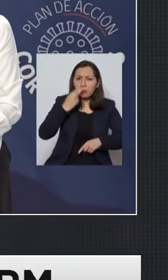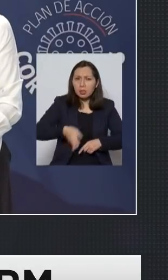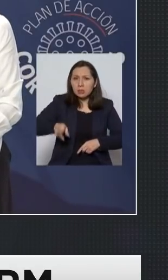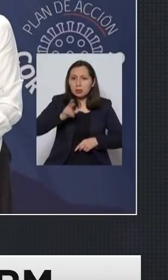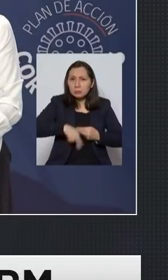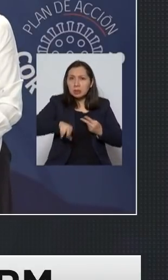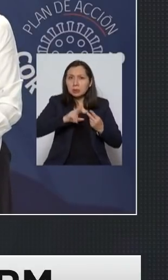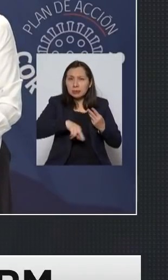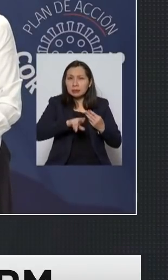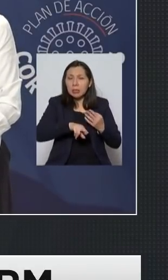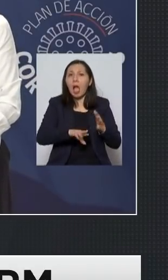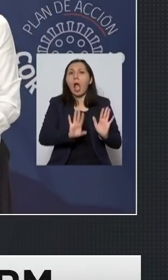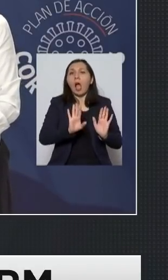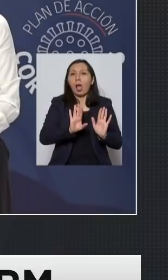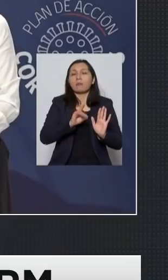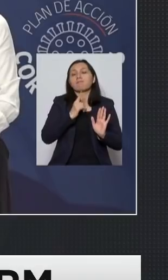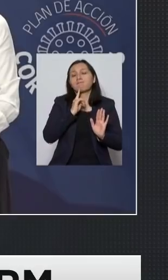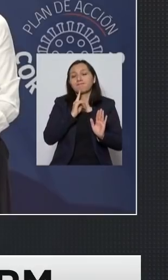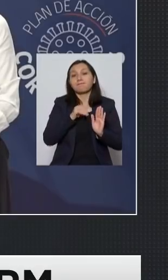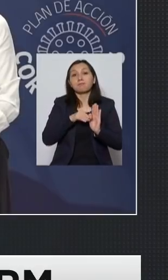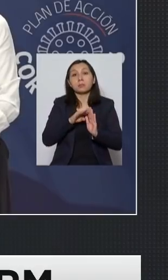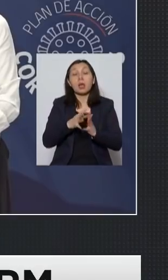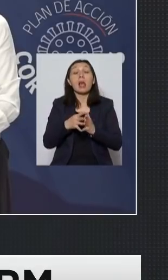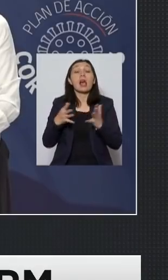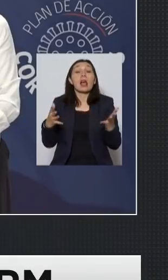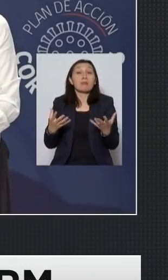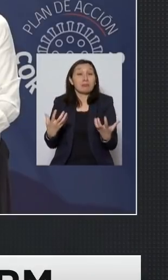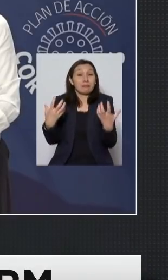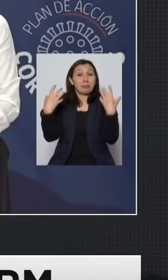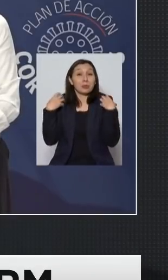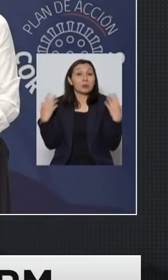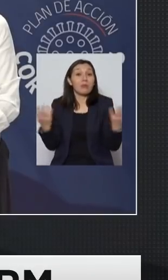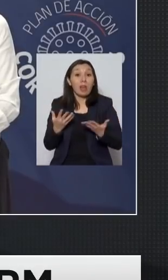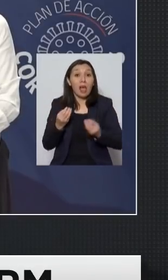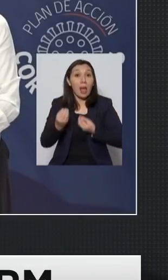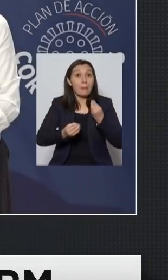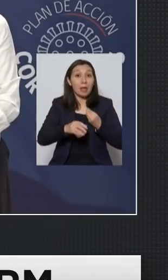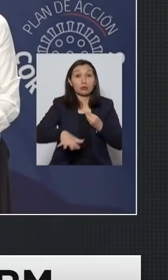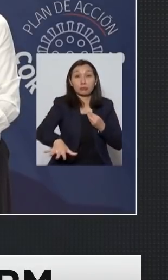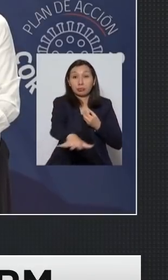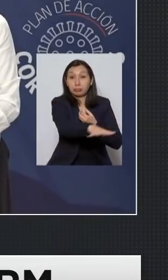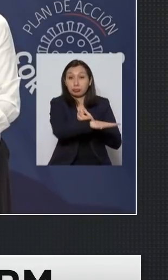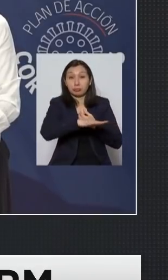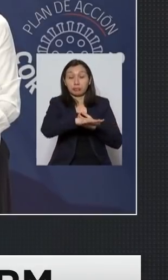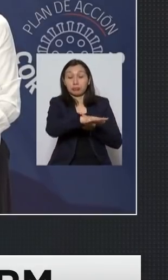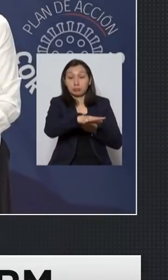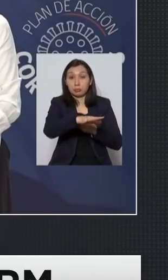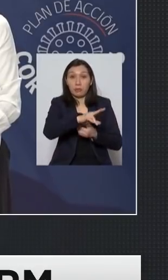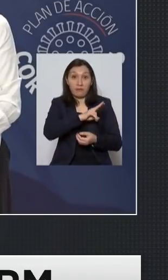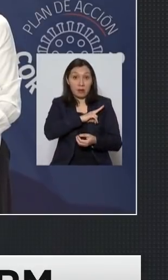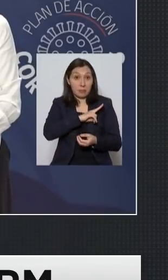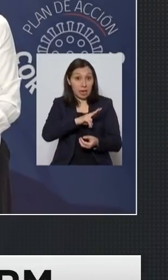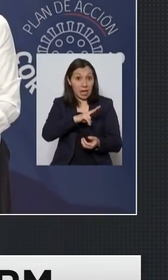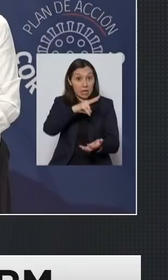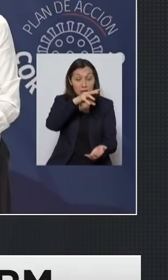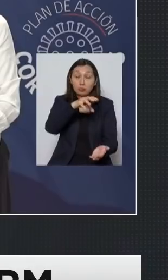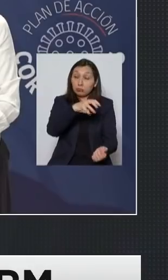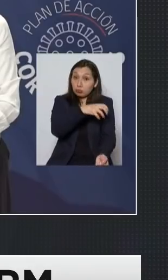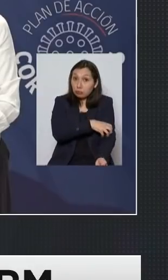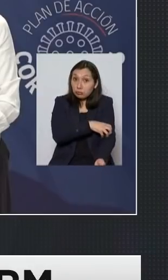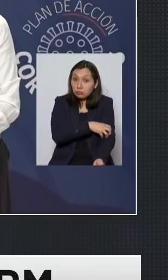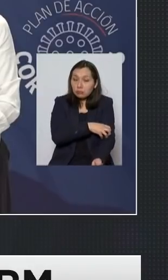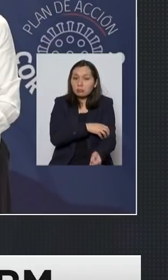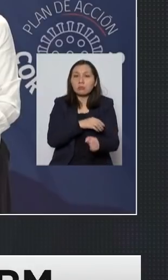de manera tal que gran parte de la responsabilidad de lo que ocurra en la región de Valparaíso